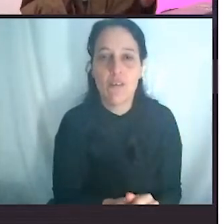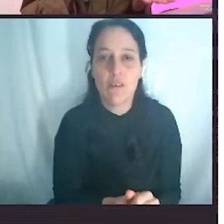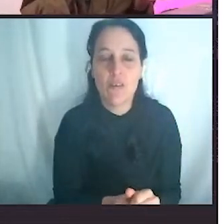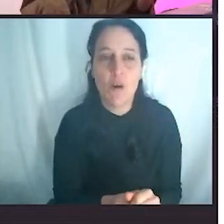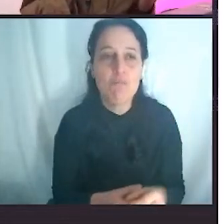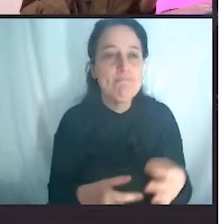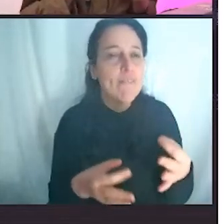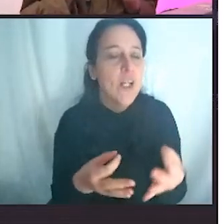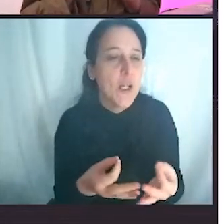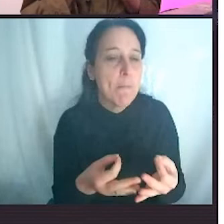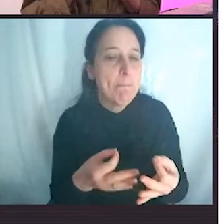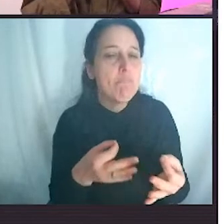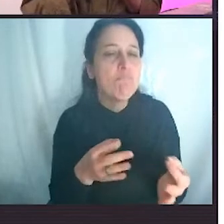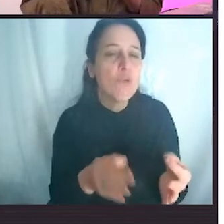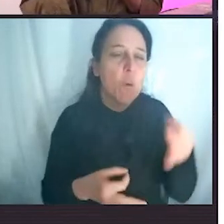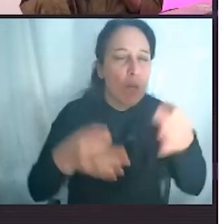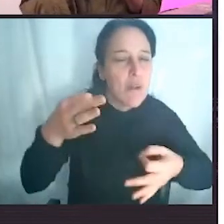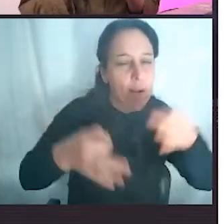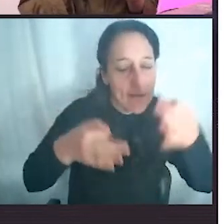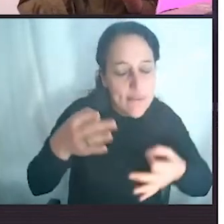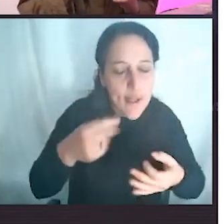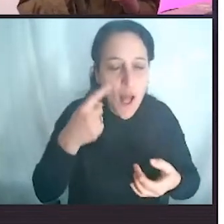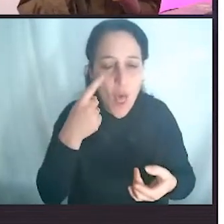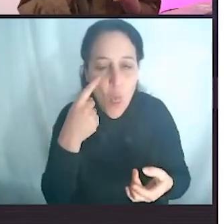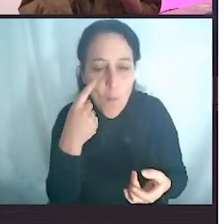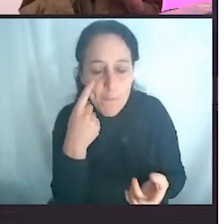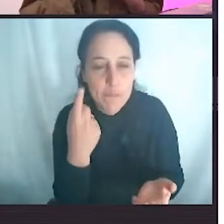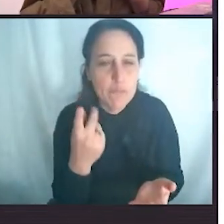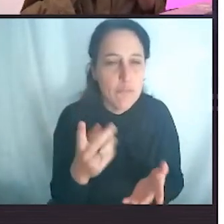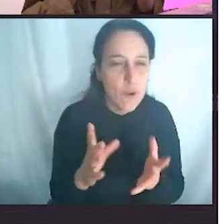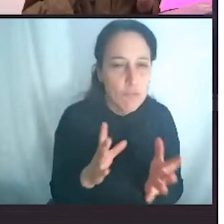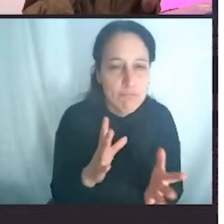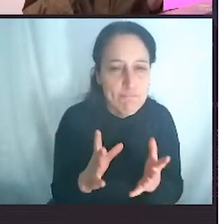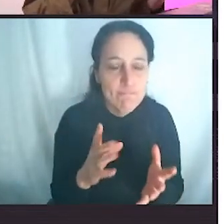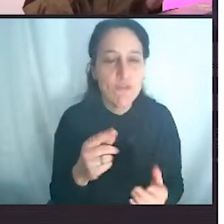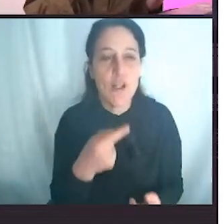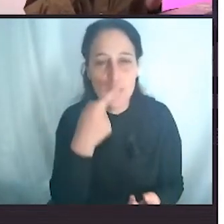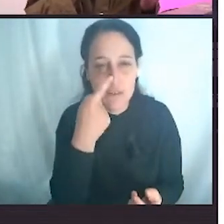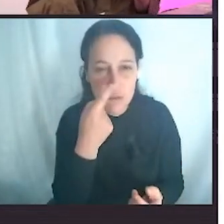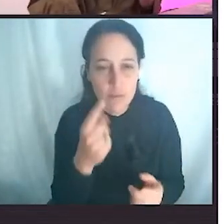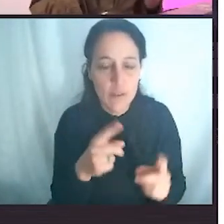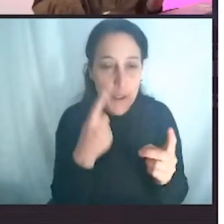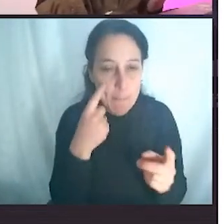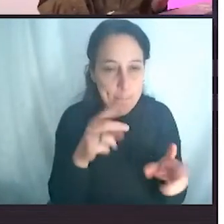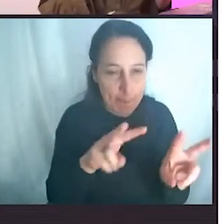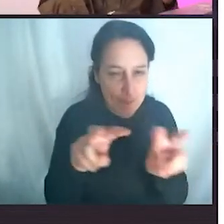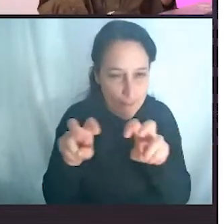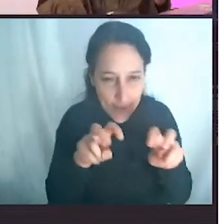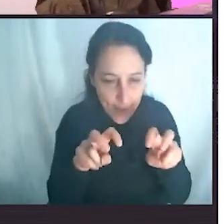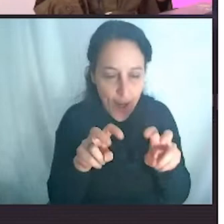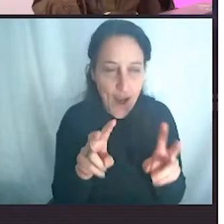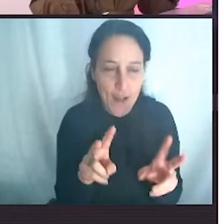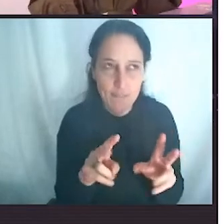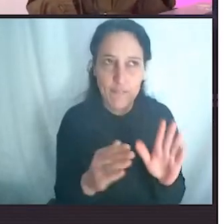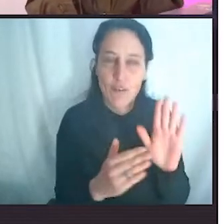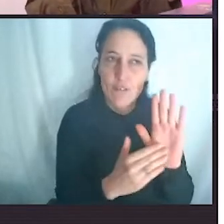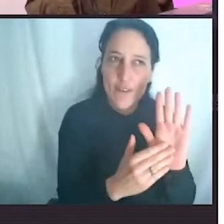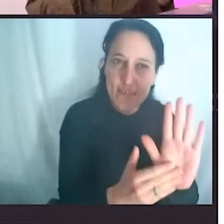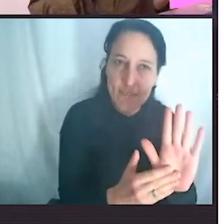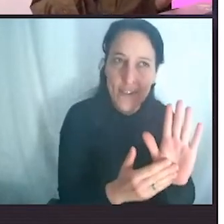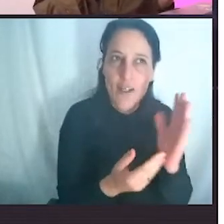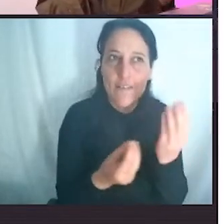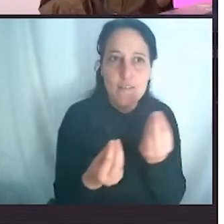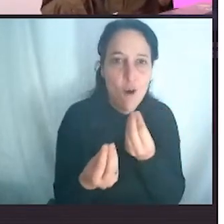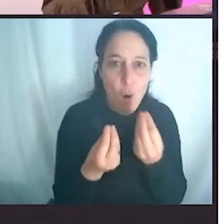existentes. Lo que nos dimos cuenta cuando hicimos este camino de análisis de las certificaciones para ver si esa era una forma de